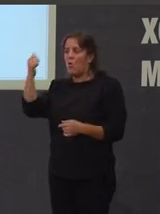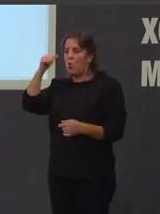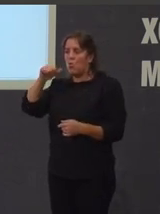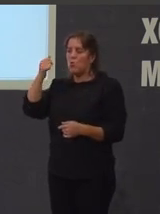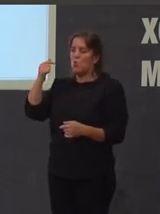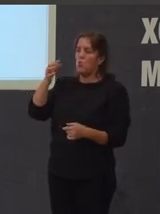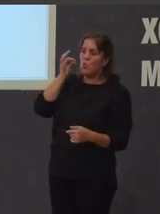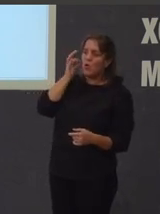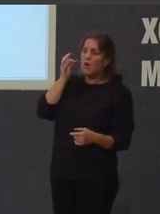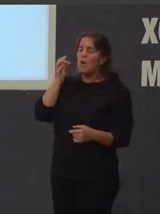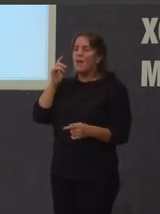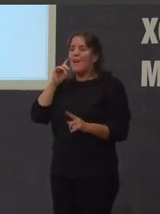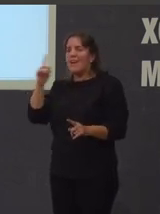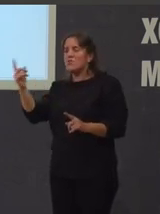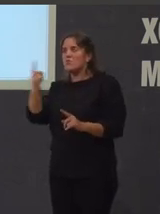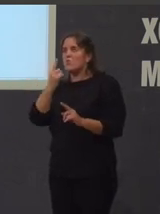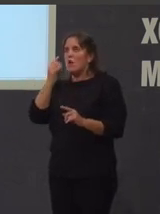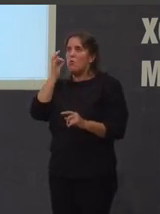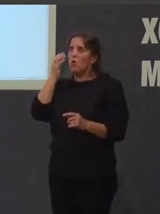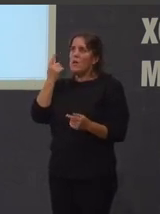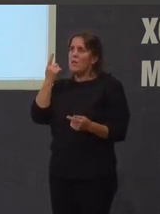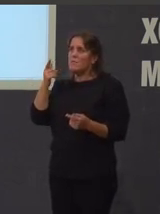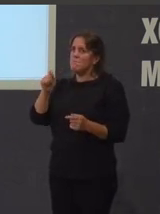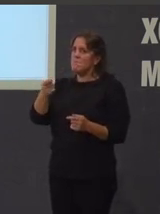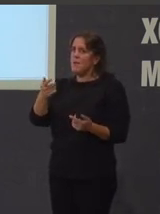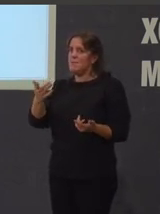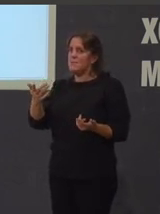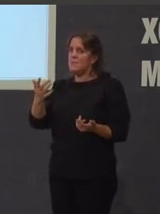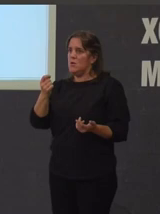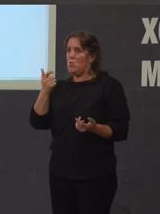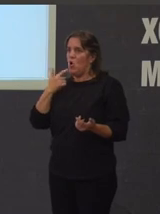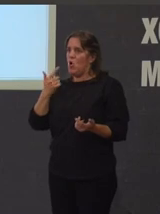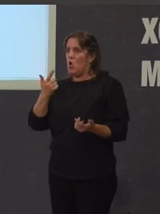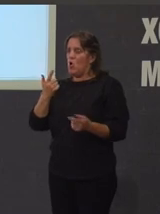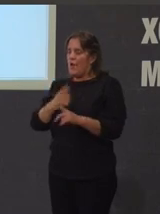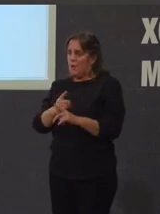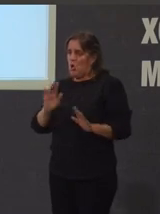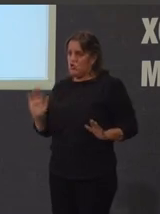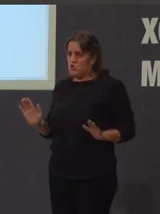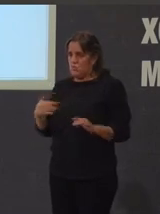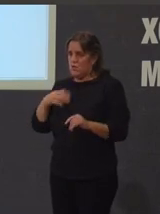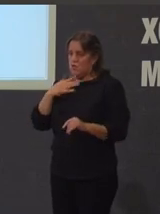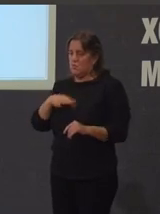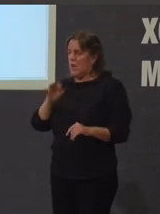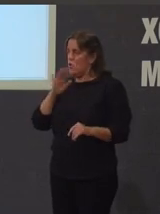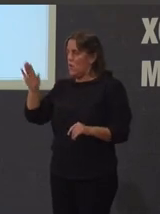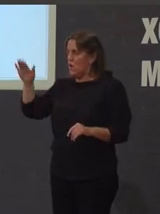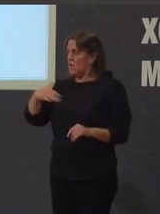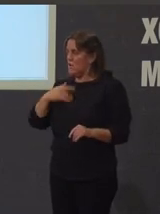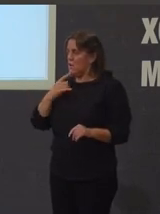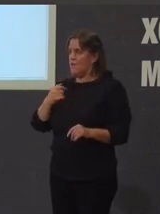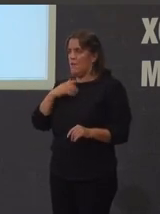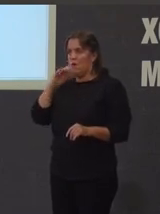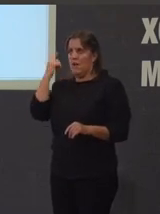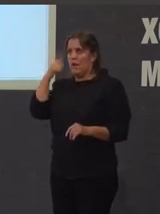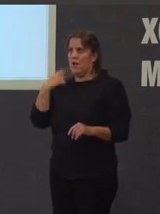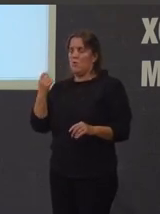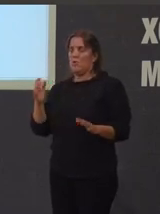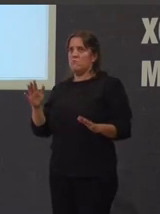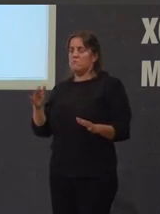sobre todo un cando aparecía unha mullera a recoller as Chaves Franco ponse nervioso de feito podes velo queda así como impactado